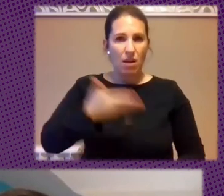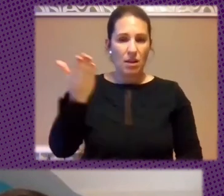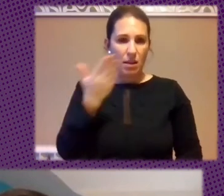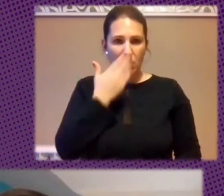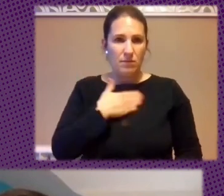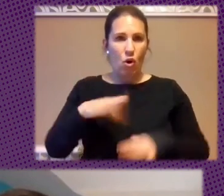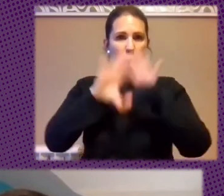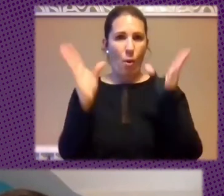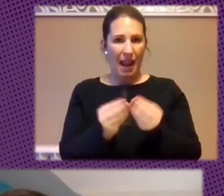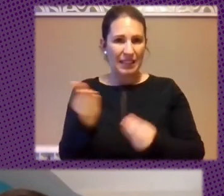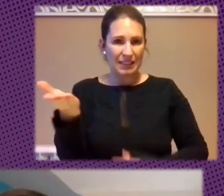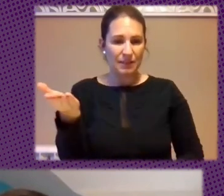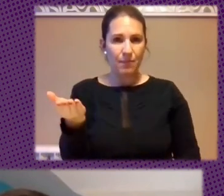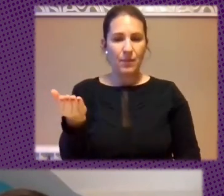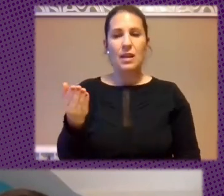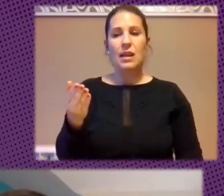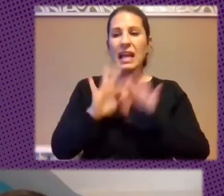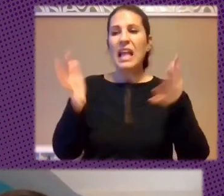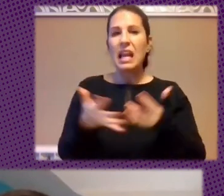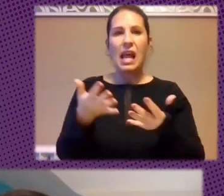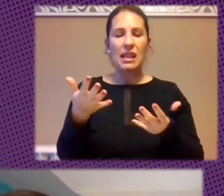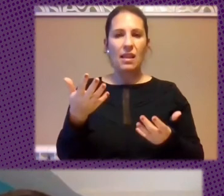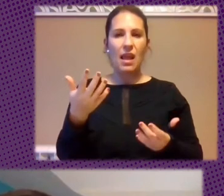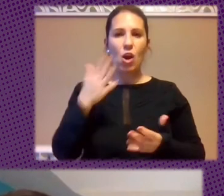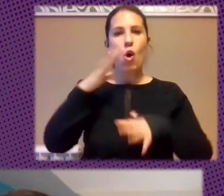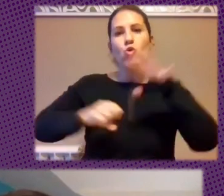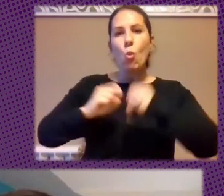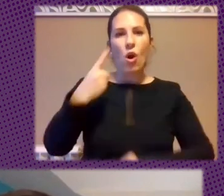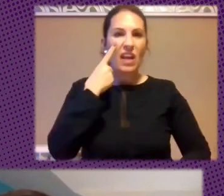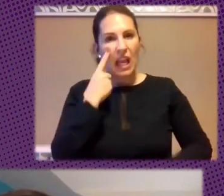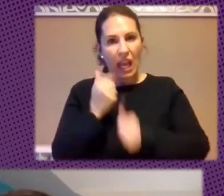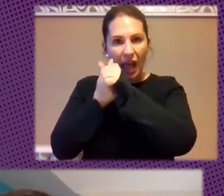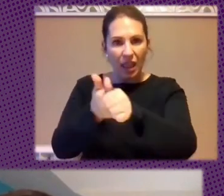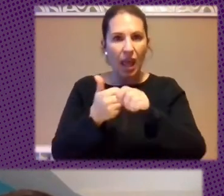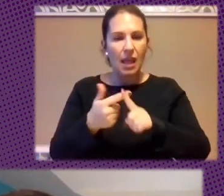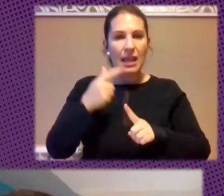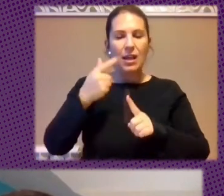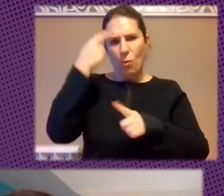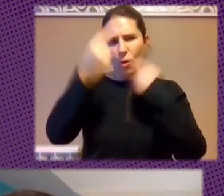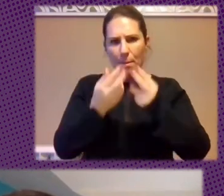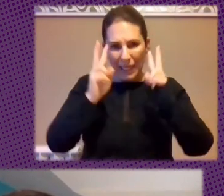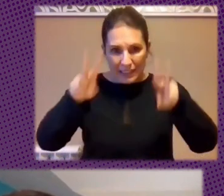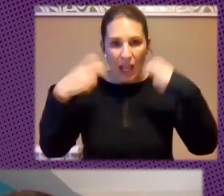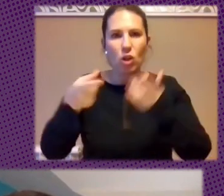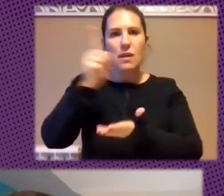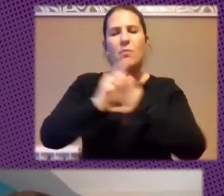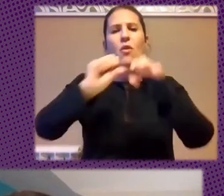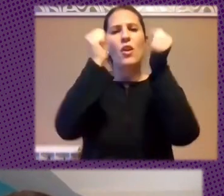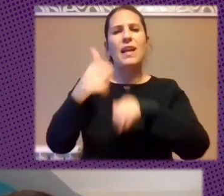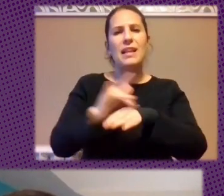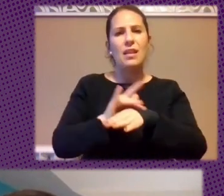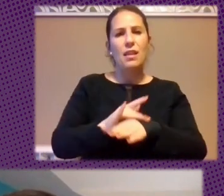Que Es A Internet De Consumo Y Vigilancia Y Repensar El Modelo De Digitalización De La Mitad De La